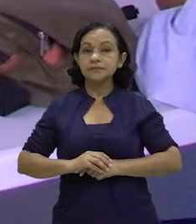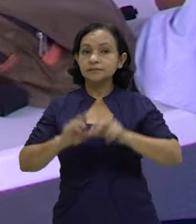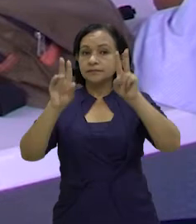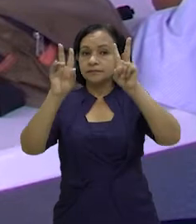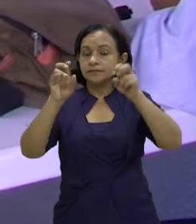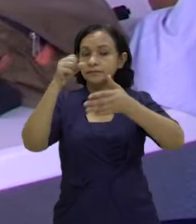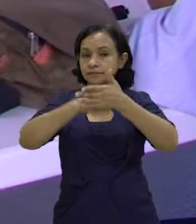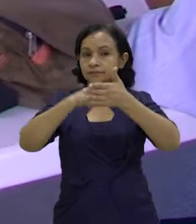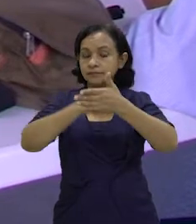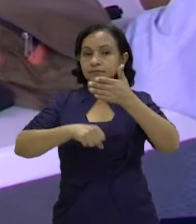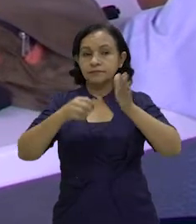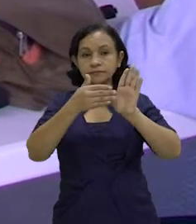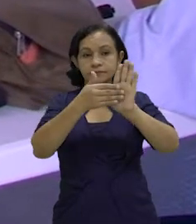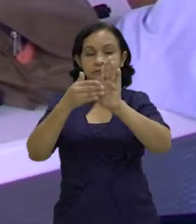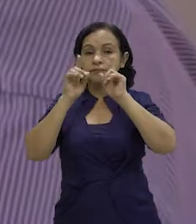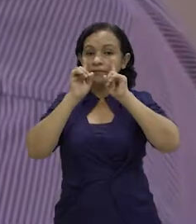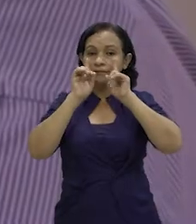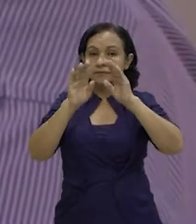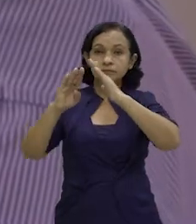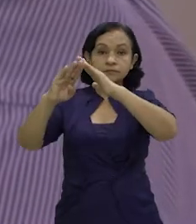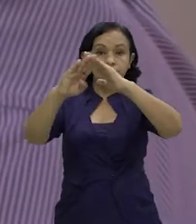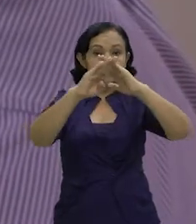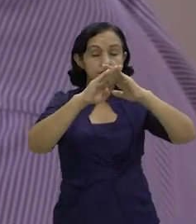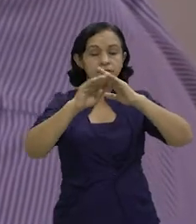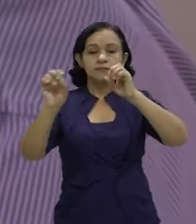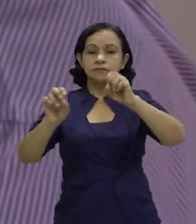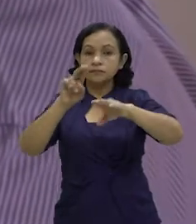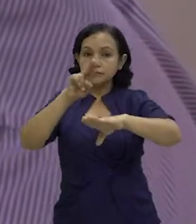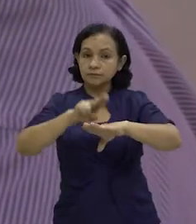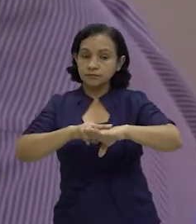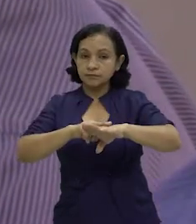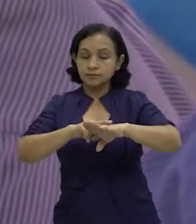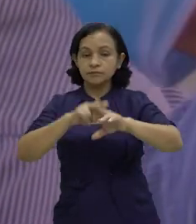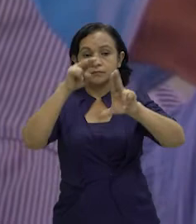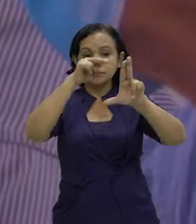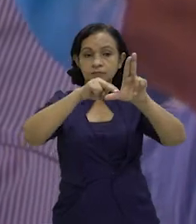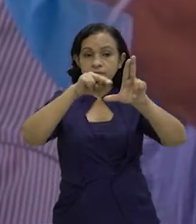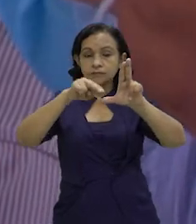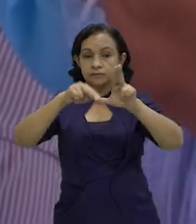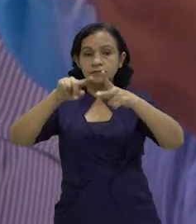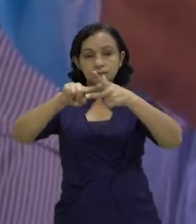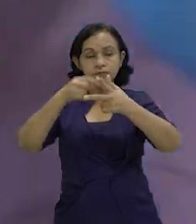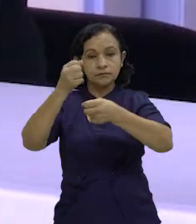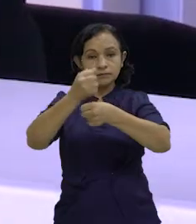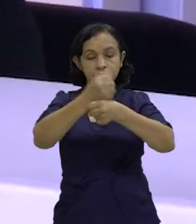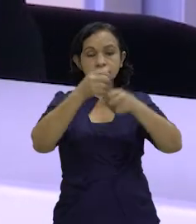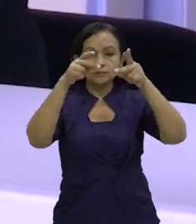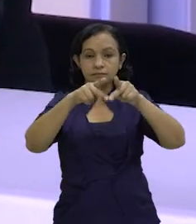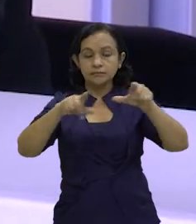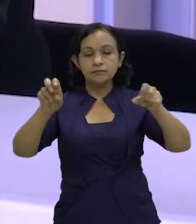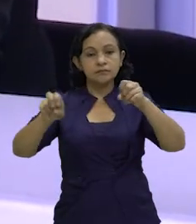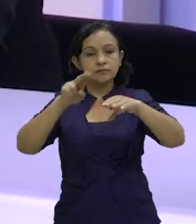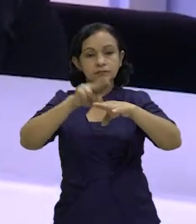En el marco del fortalecimiento del modelo de prevención y mitigación del riesgo a nivel nacional, el SINAPRED inició el proceso de elaboración